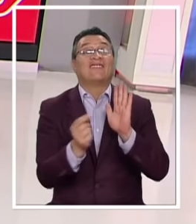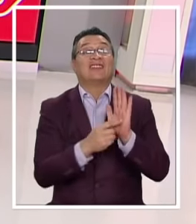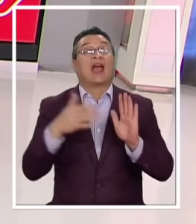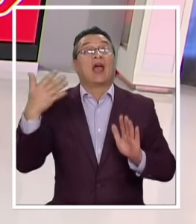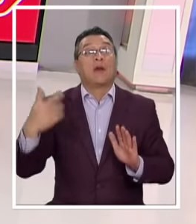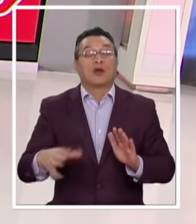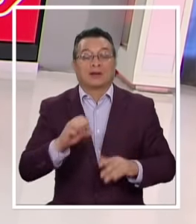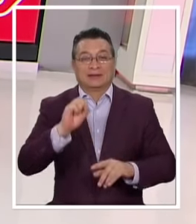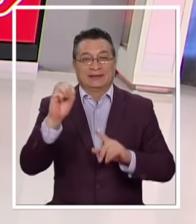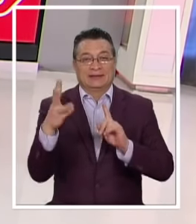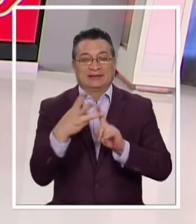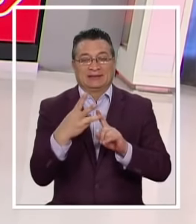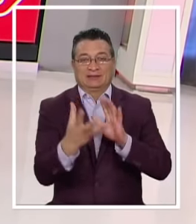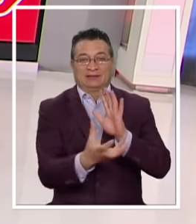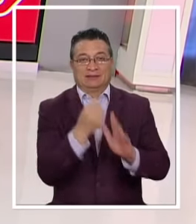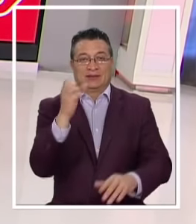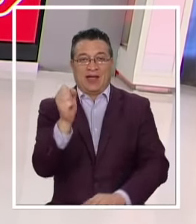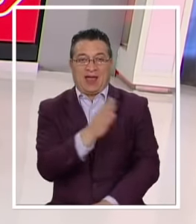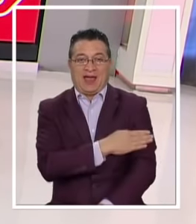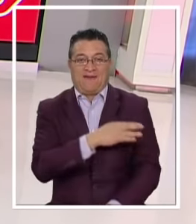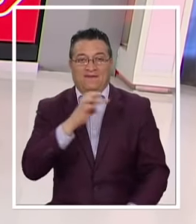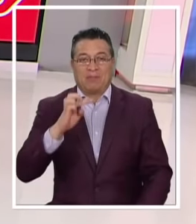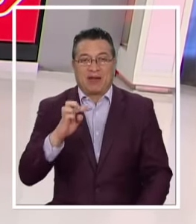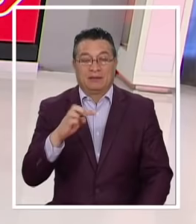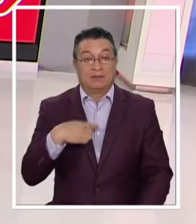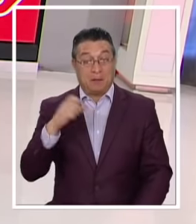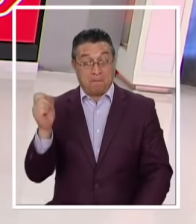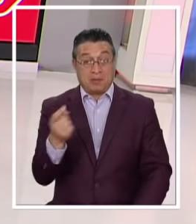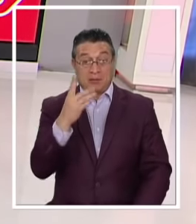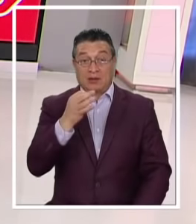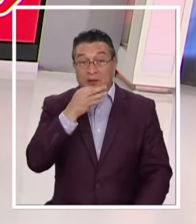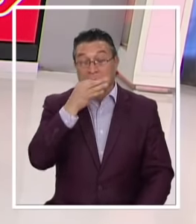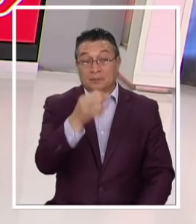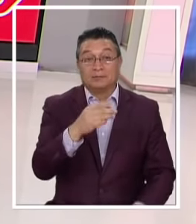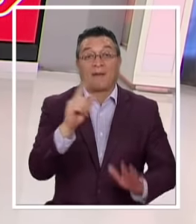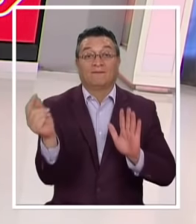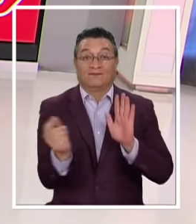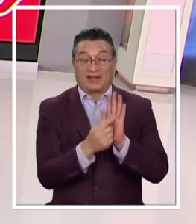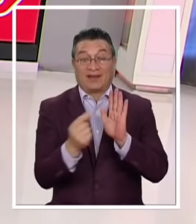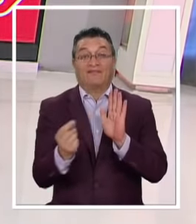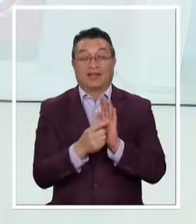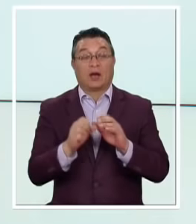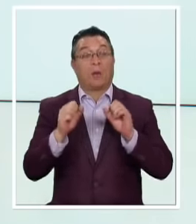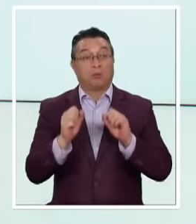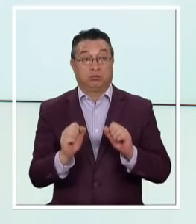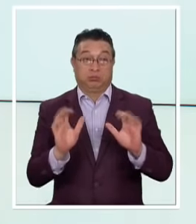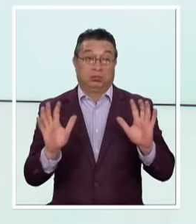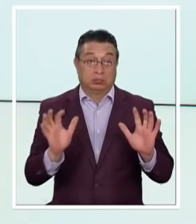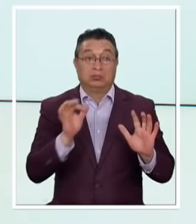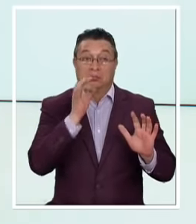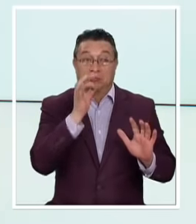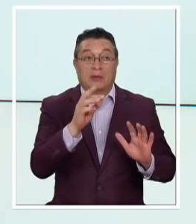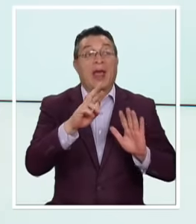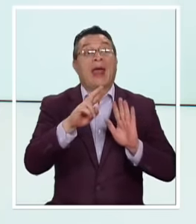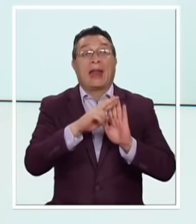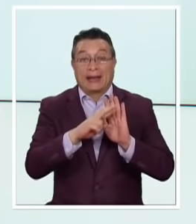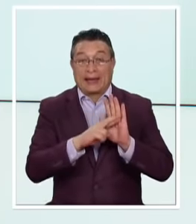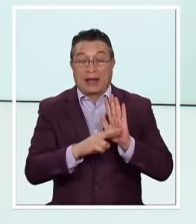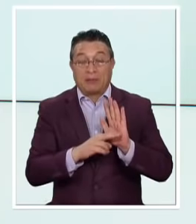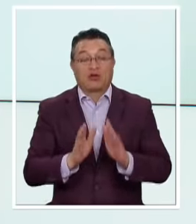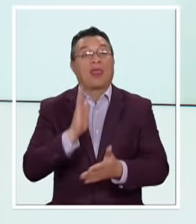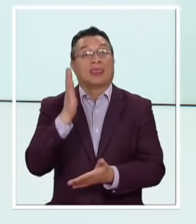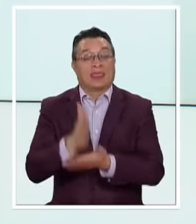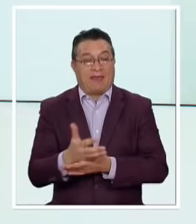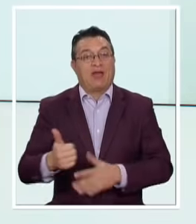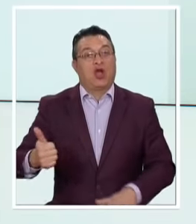este tercer retiro de fondos de pensiones Les voy a contar primero que son estas las fechas que podríamos decir Son por reglamento que se